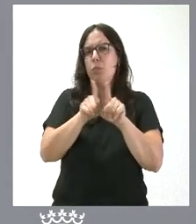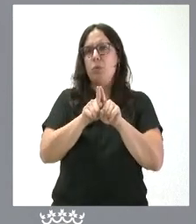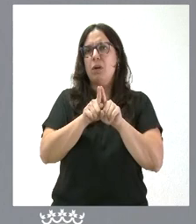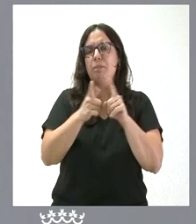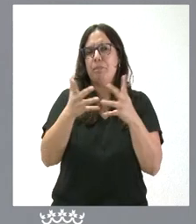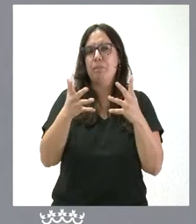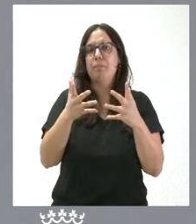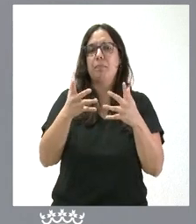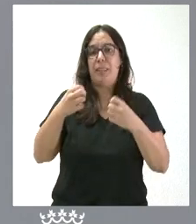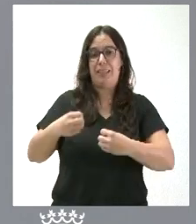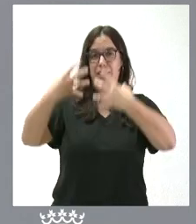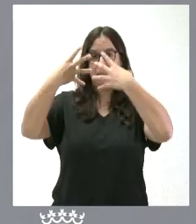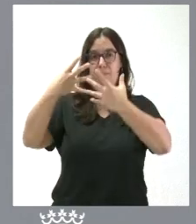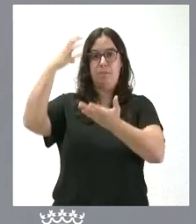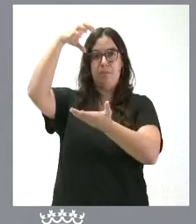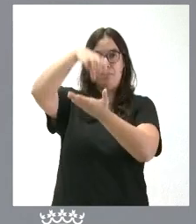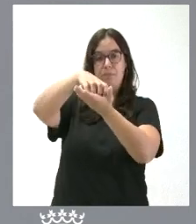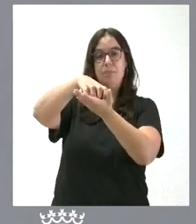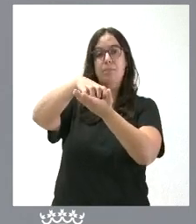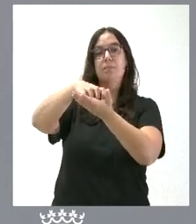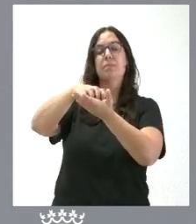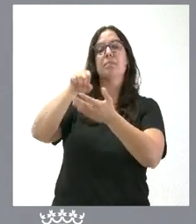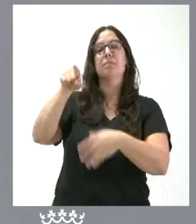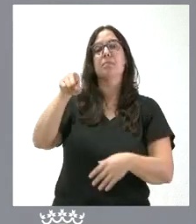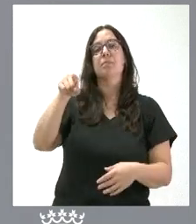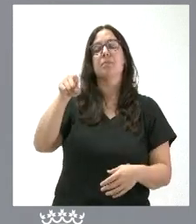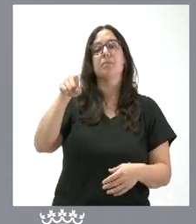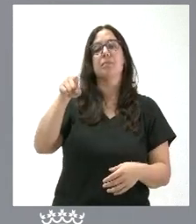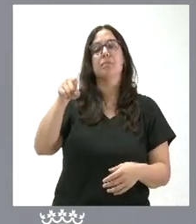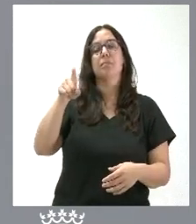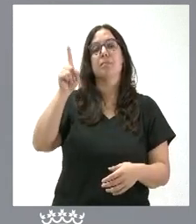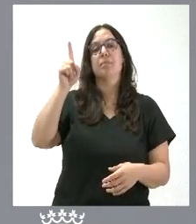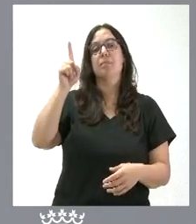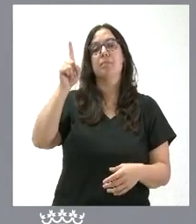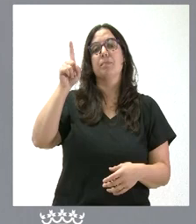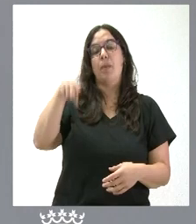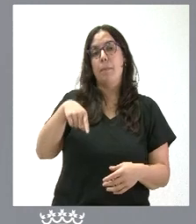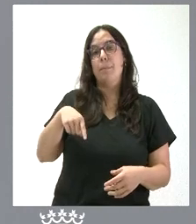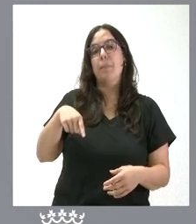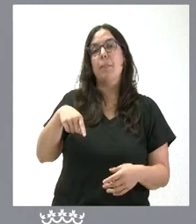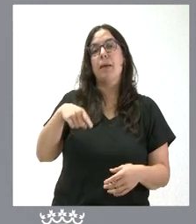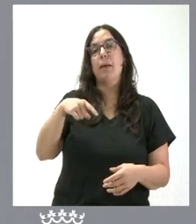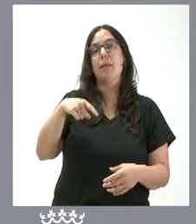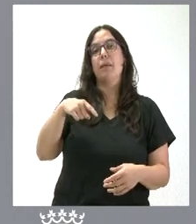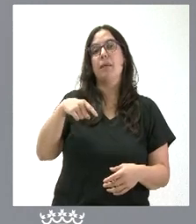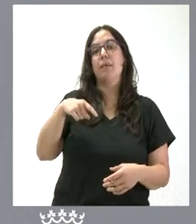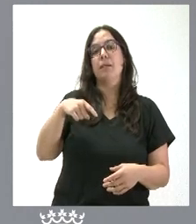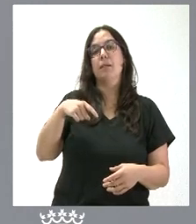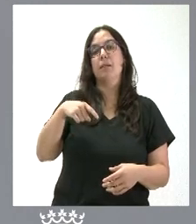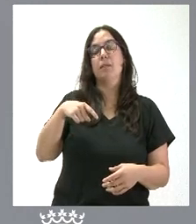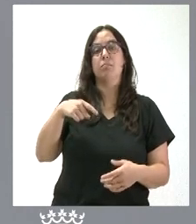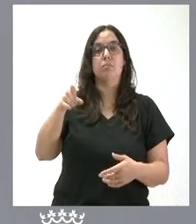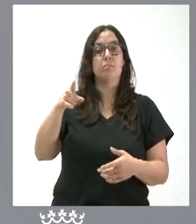edificio catalogado al efecto, desde el punto de vista, también, de ese tipo de bienes inmuebles. Todo ello